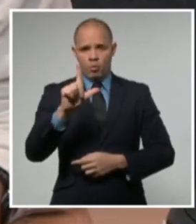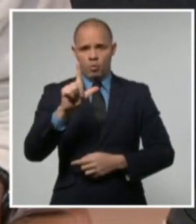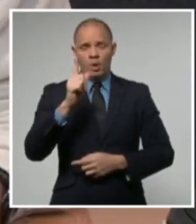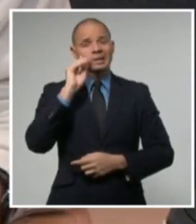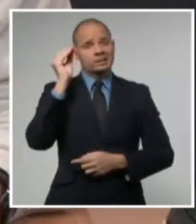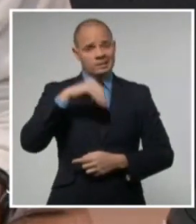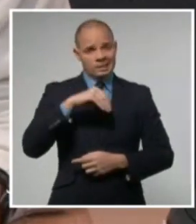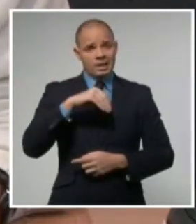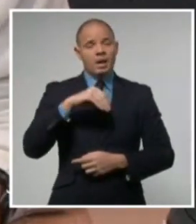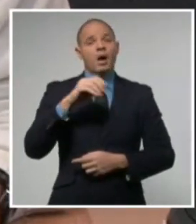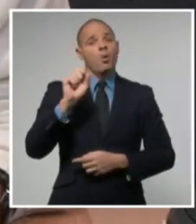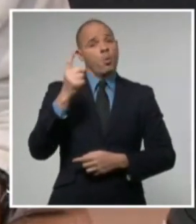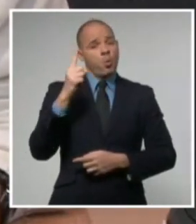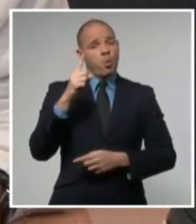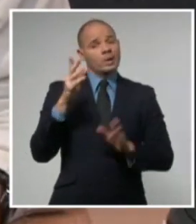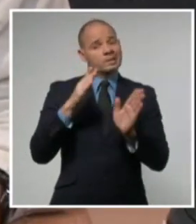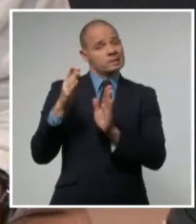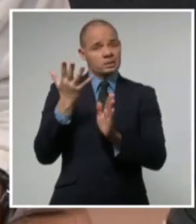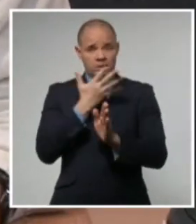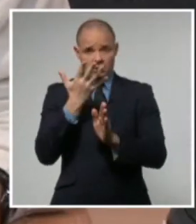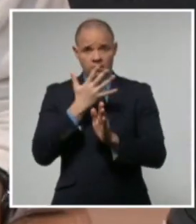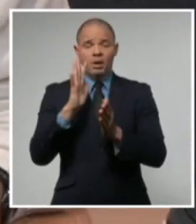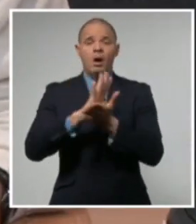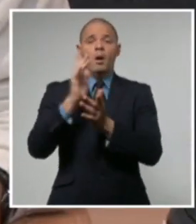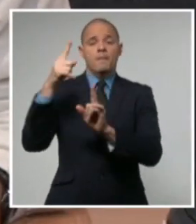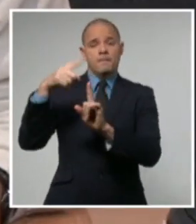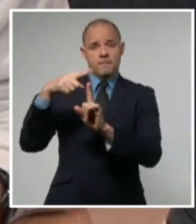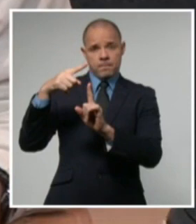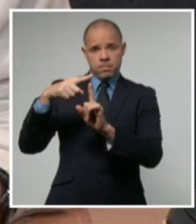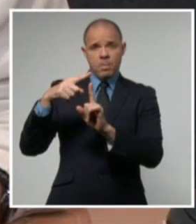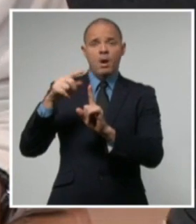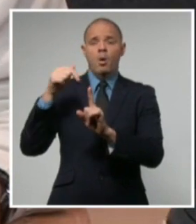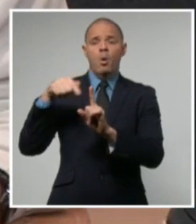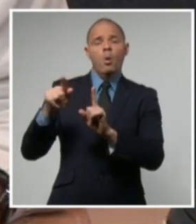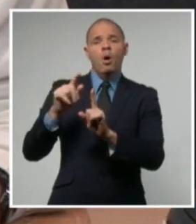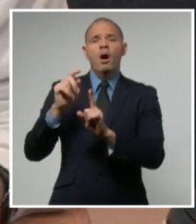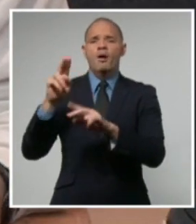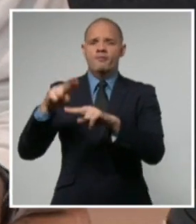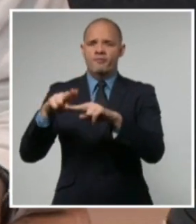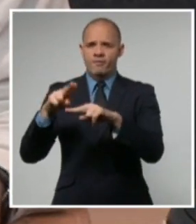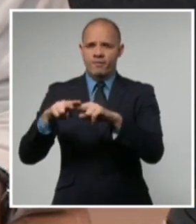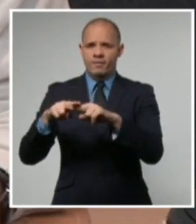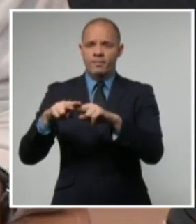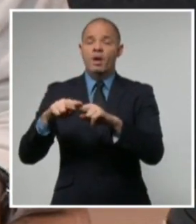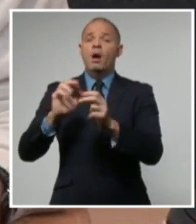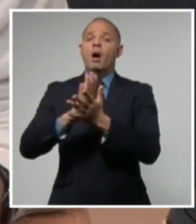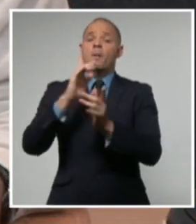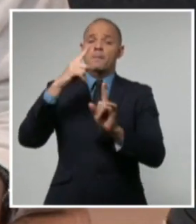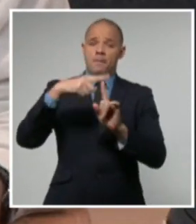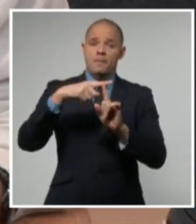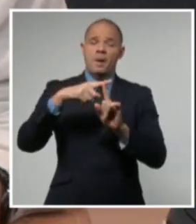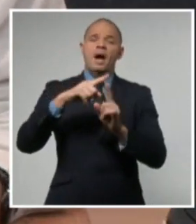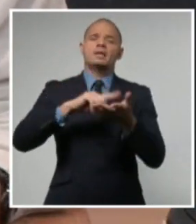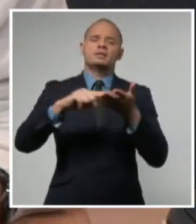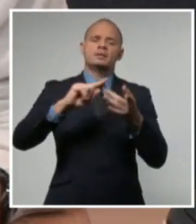de La Habana y de la provincia de Matanza, que lo hará la próxima semana.